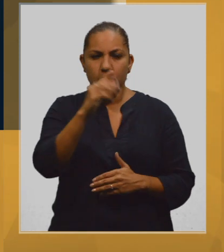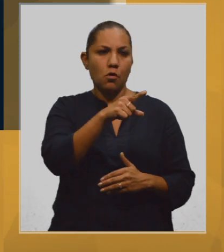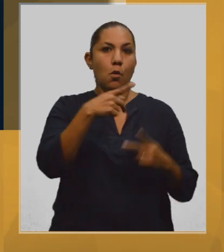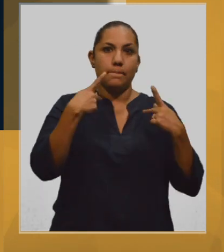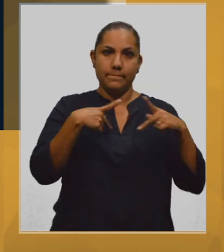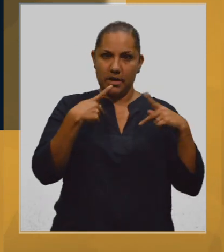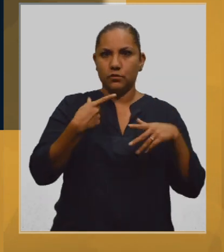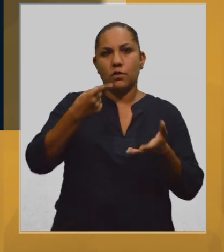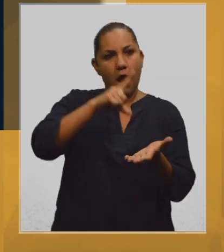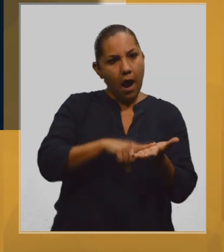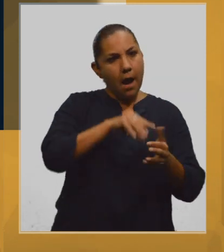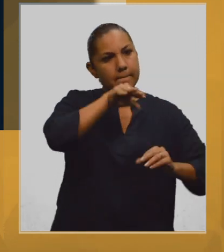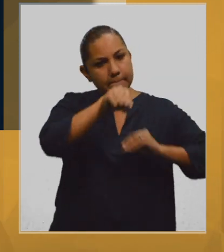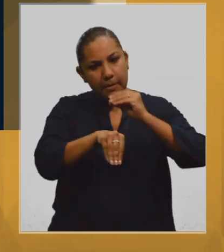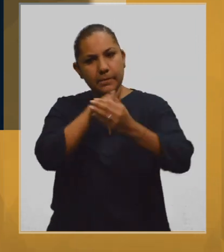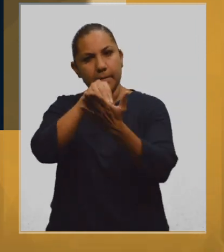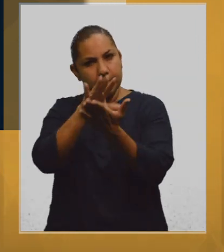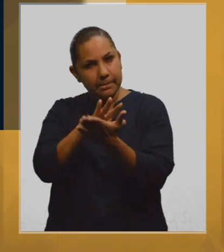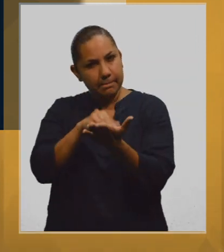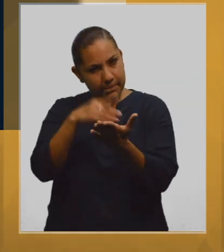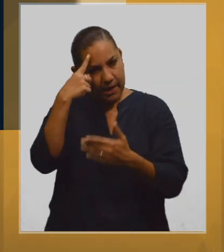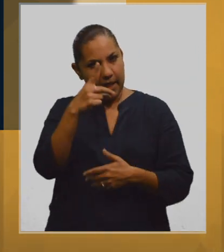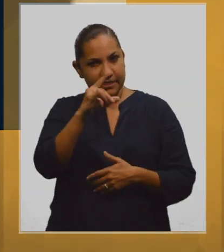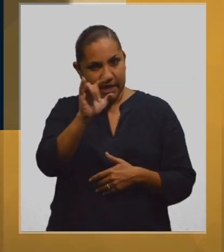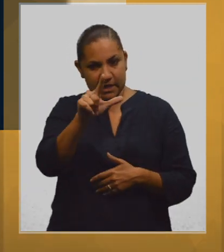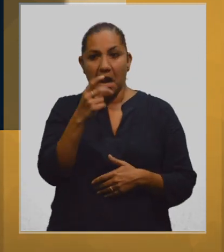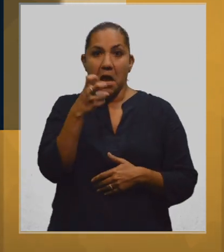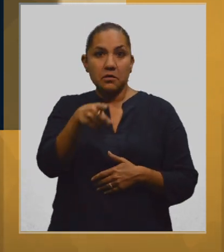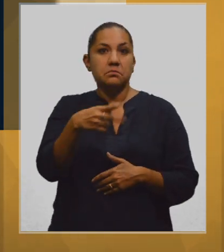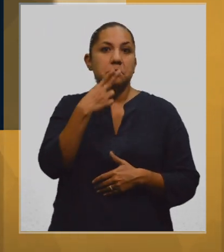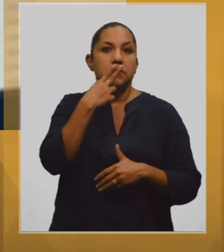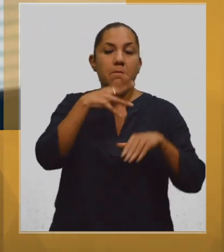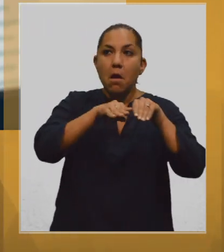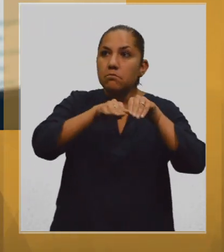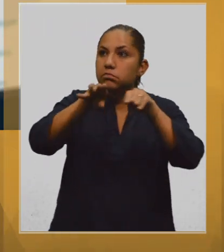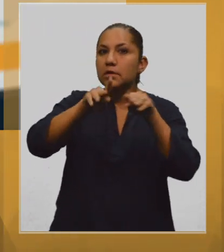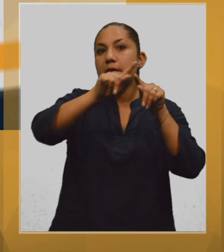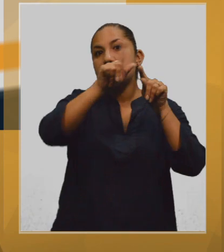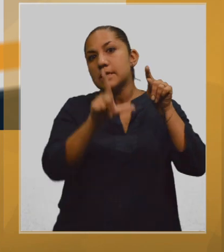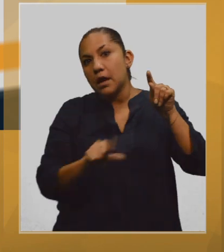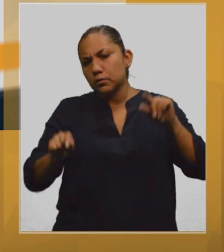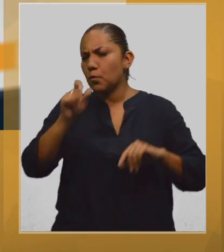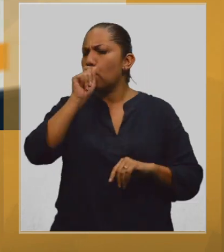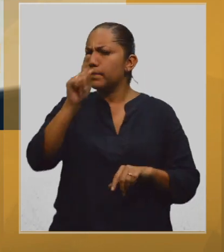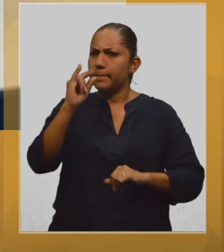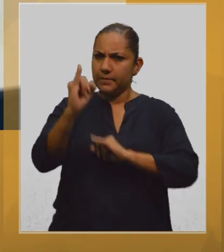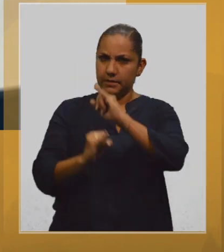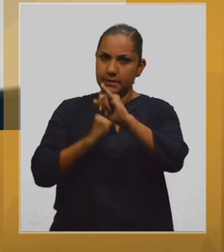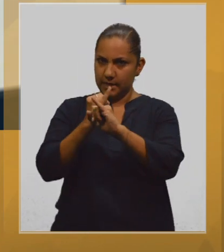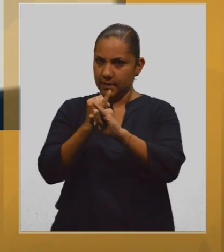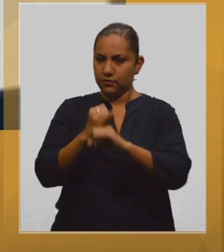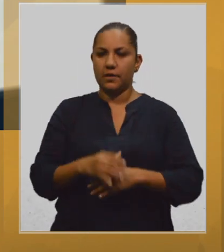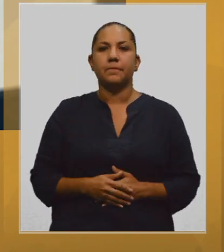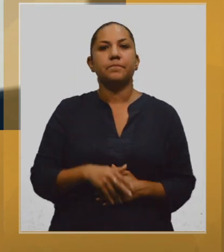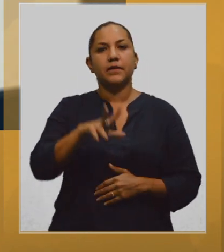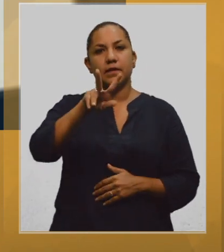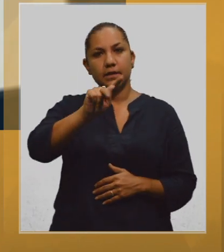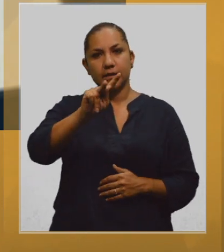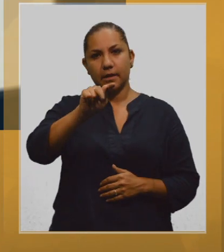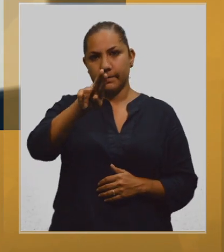y especialistas en publicaciones digitales, quienes han logrado conectar este archivo a nivel nacional e internacional.